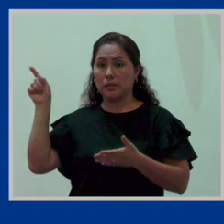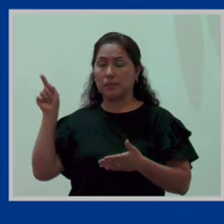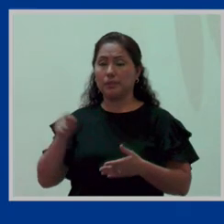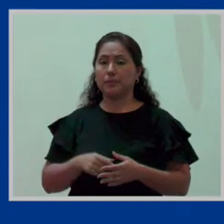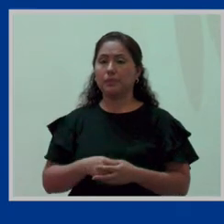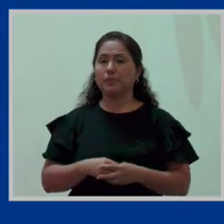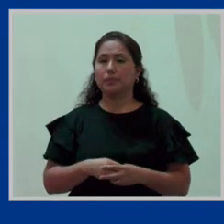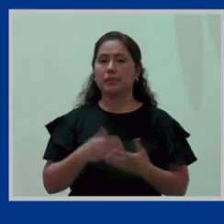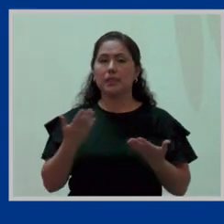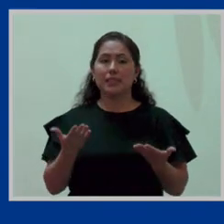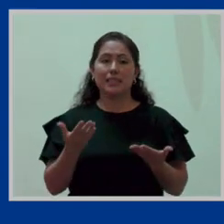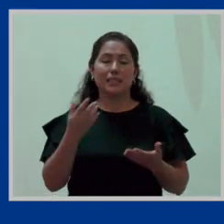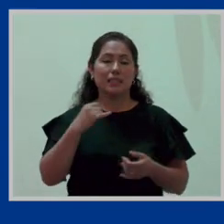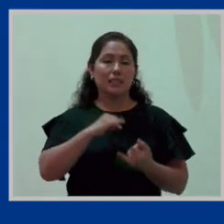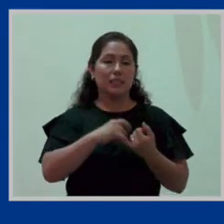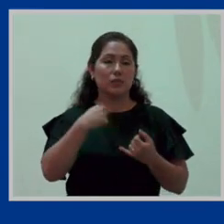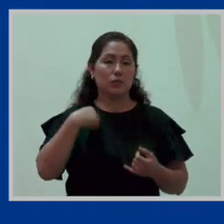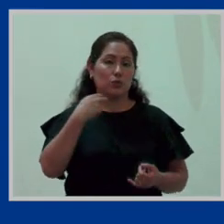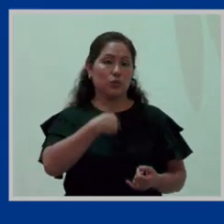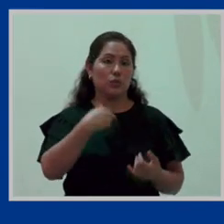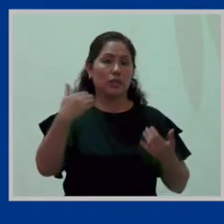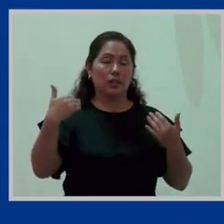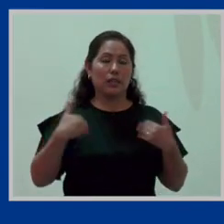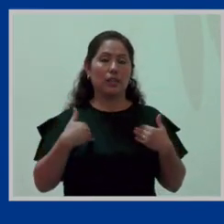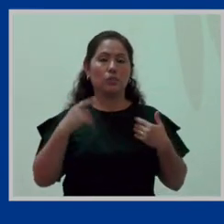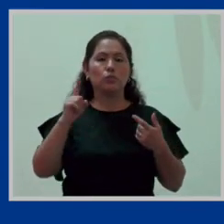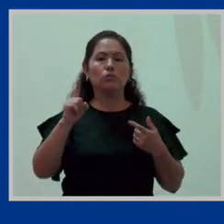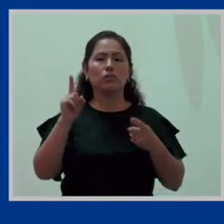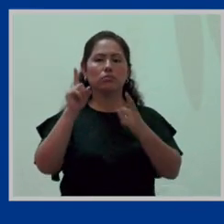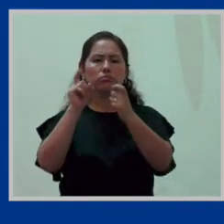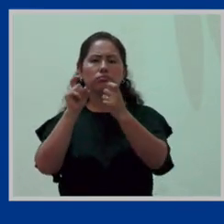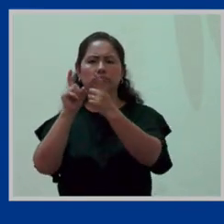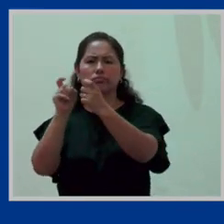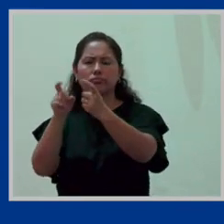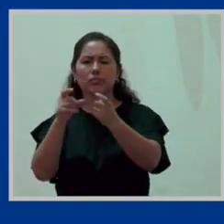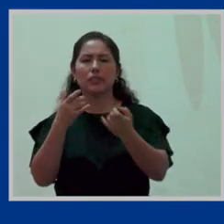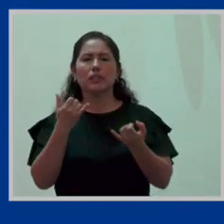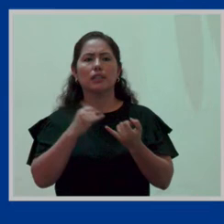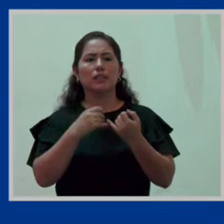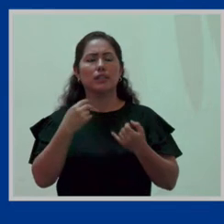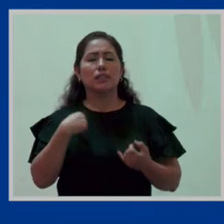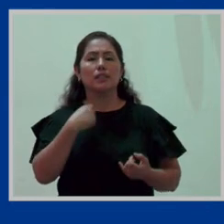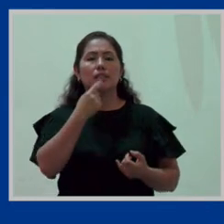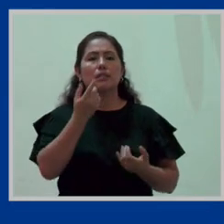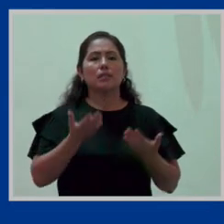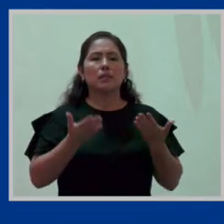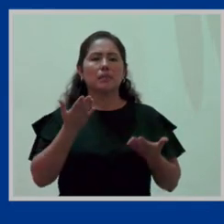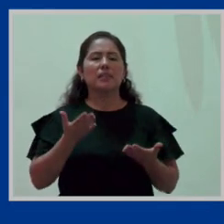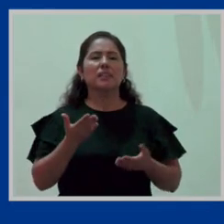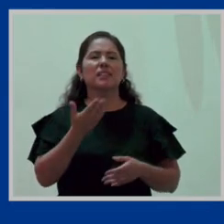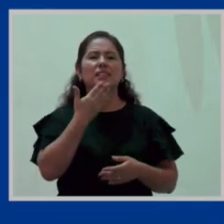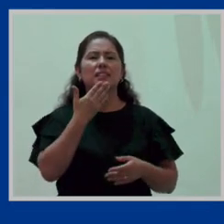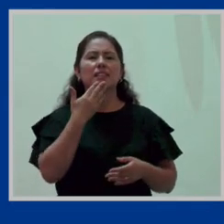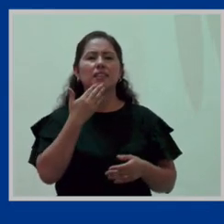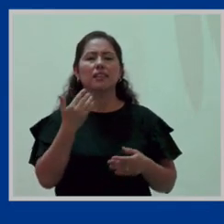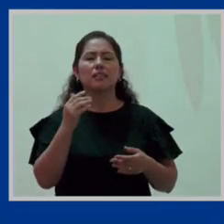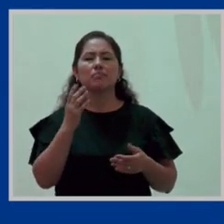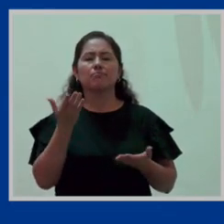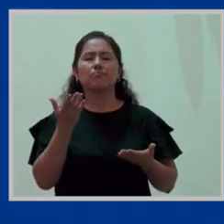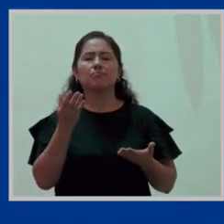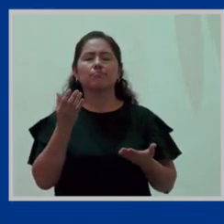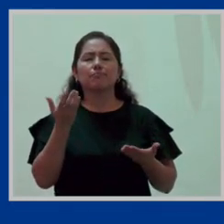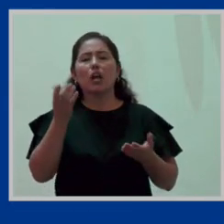si nosotros de repente hacemos una encuesta, si decimos de repente, ¿no? Si yo tengo un hijo con